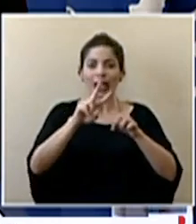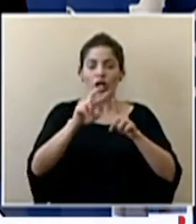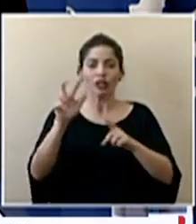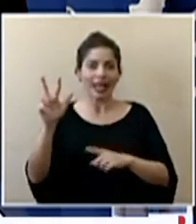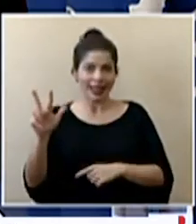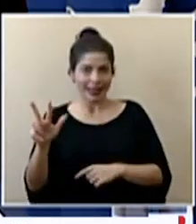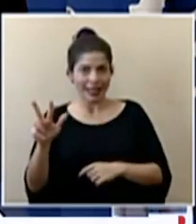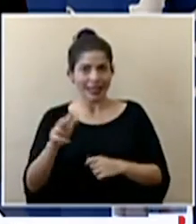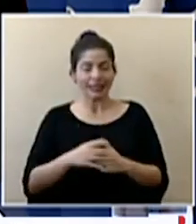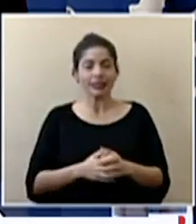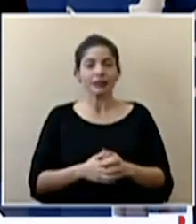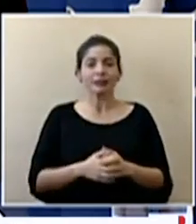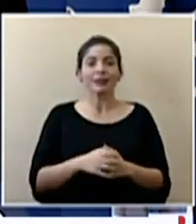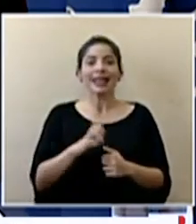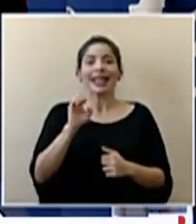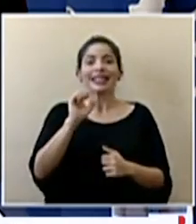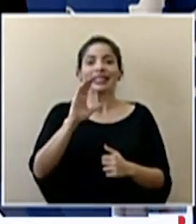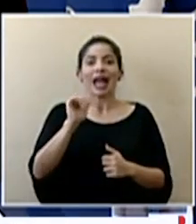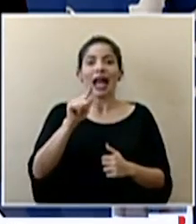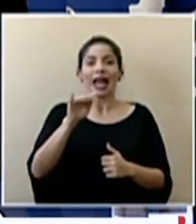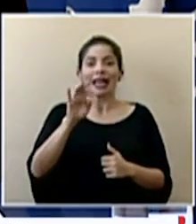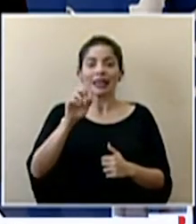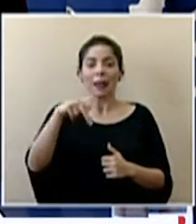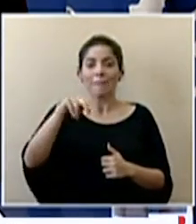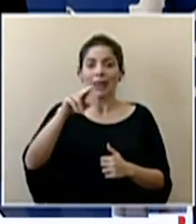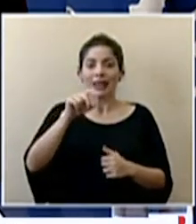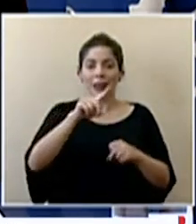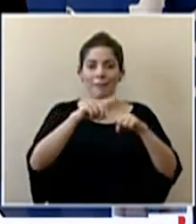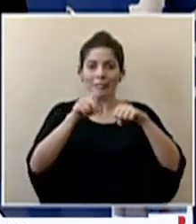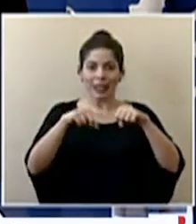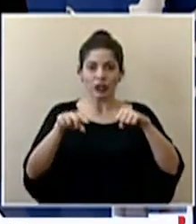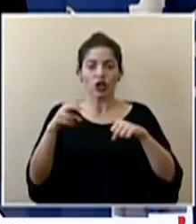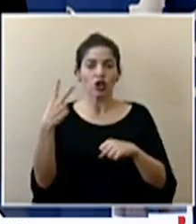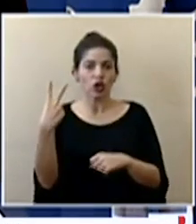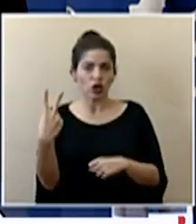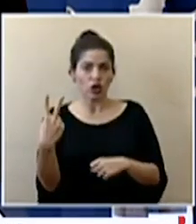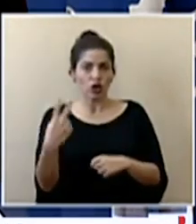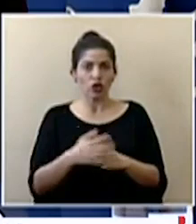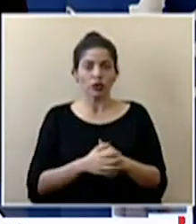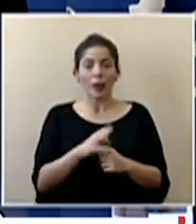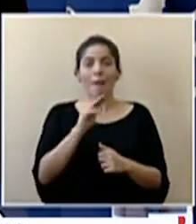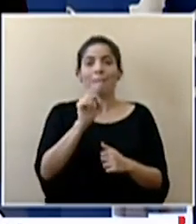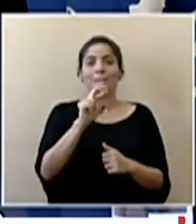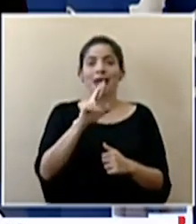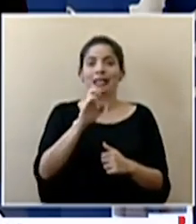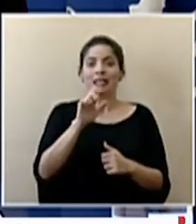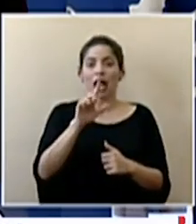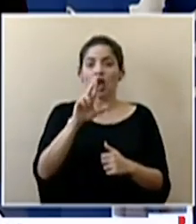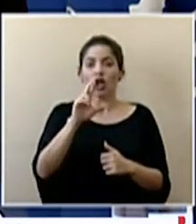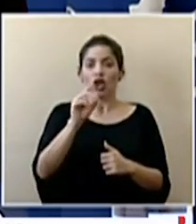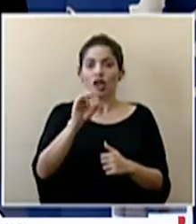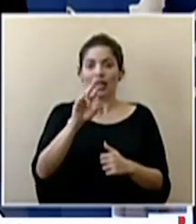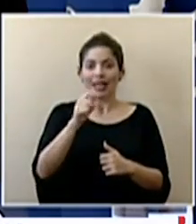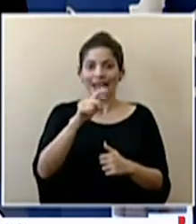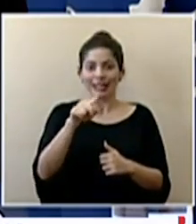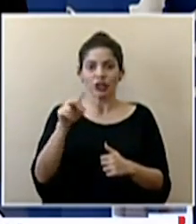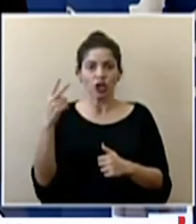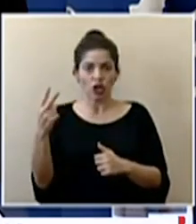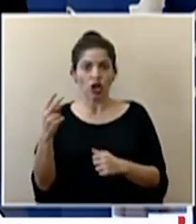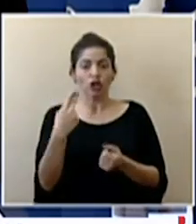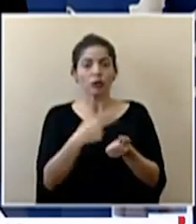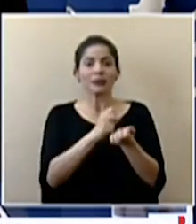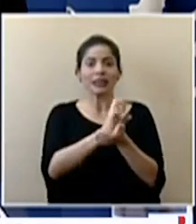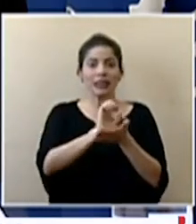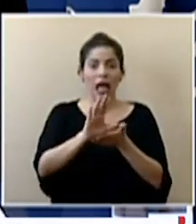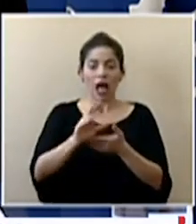3 el escalante pradilla en perez celedón con 2 la marcial rodríguez con 2 el hospital de san carlos